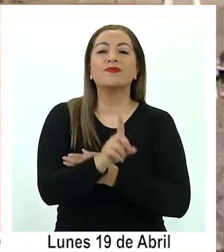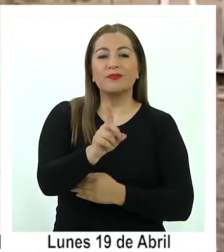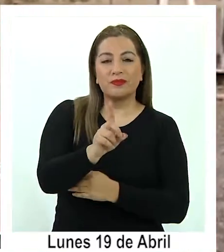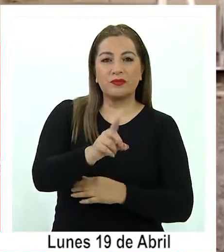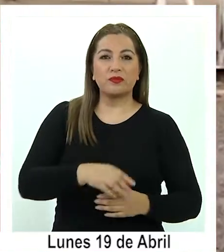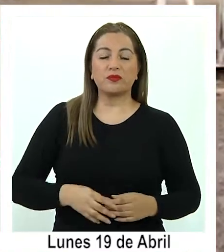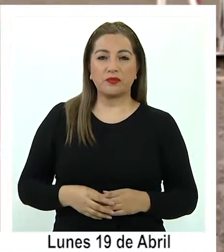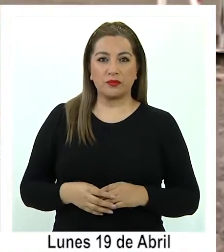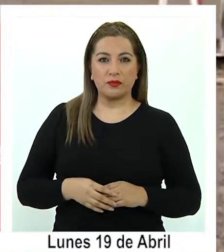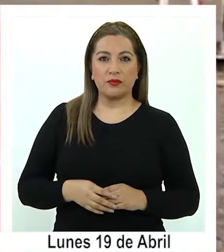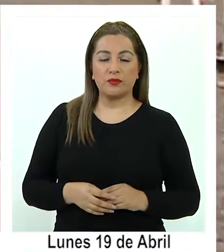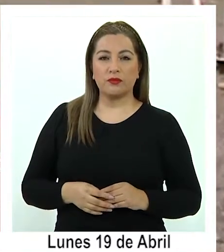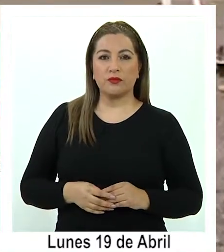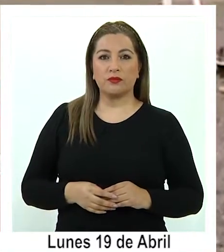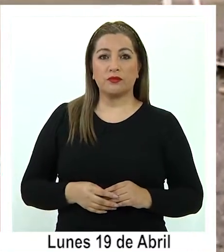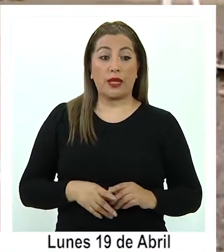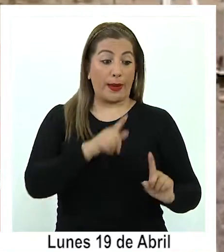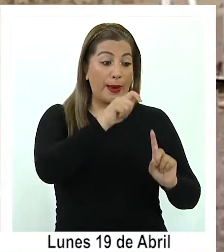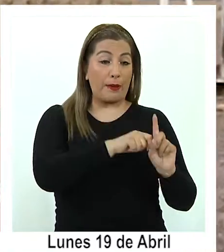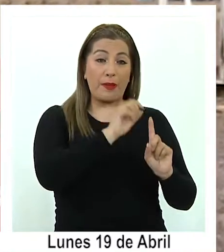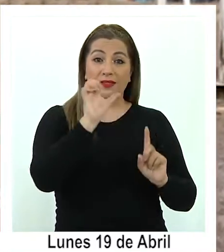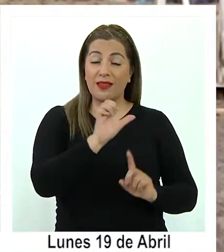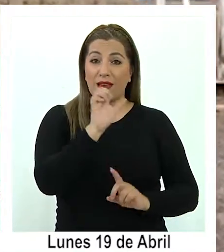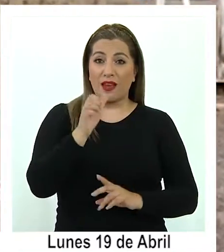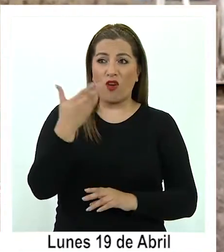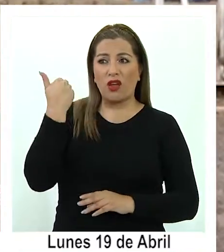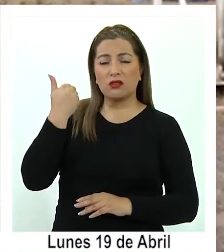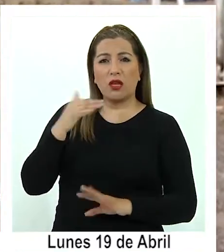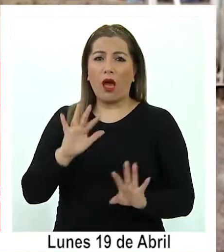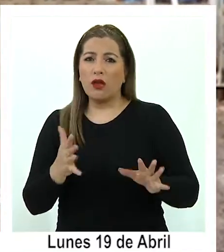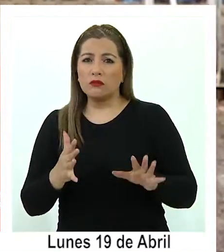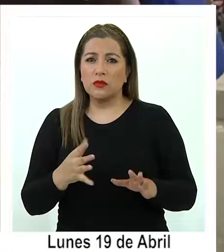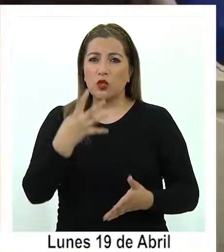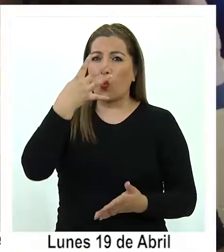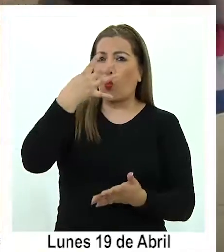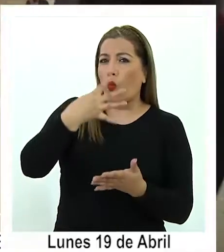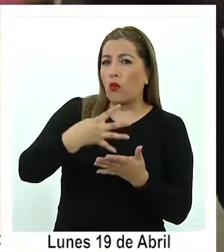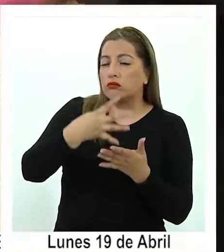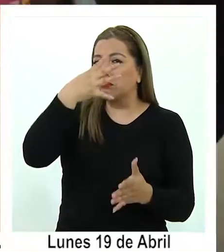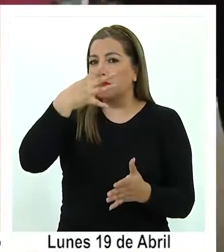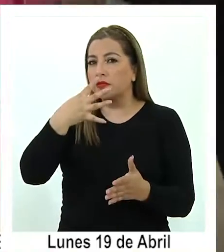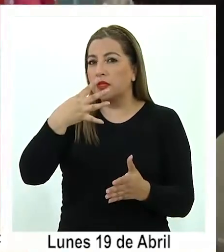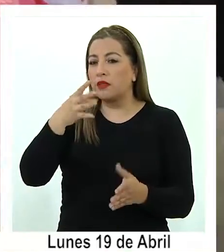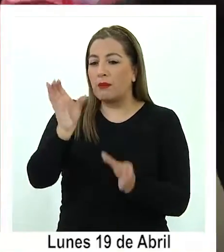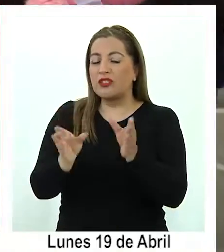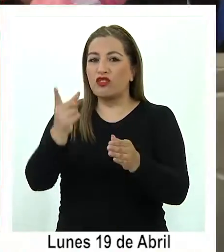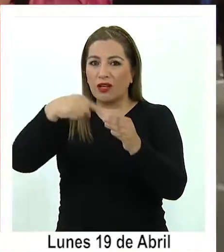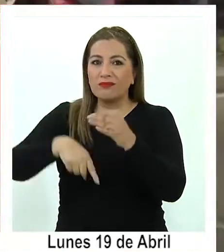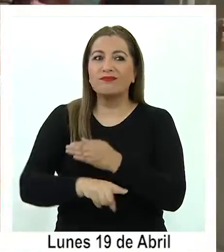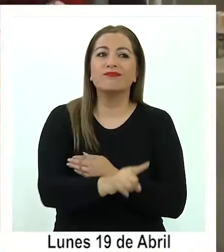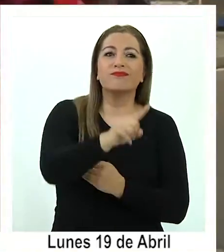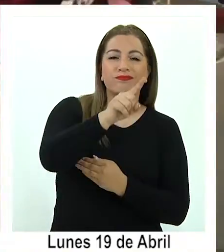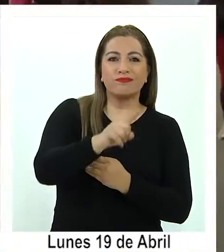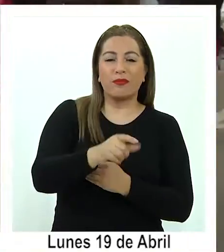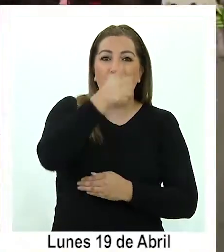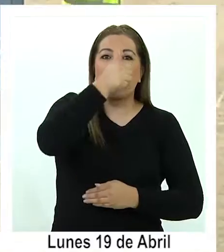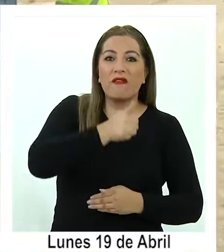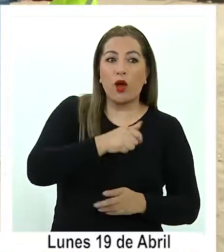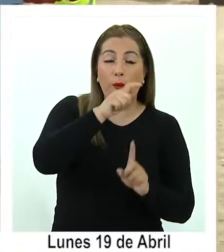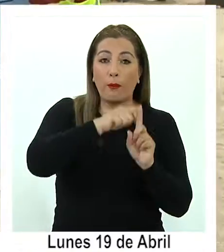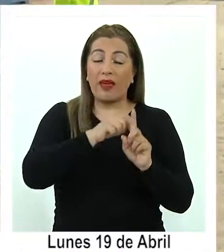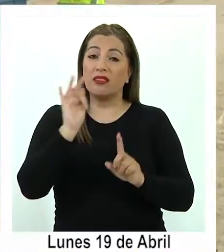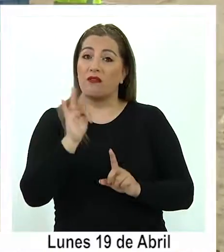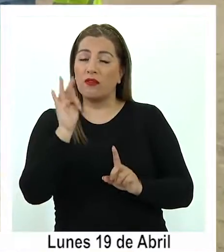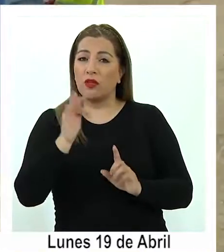país. En el mes de enero teníamos alrededor de 4.000 ingresos irregulares, durante el mes de